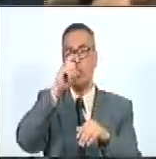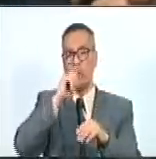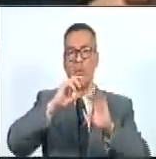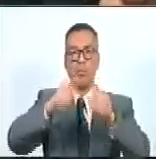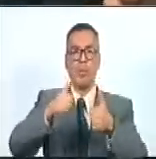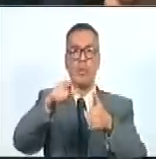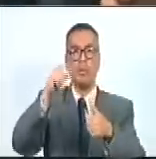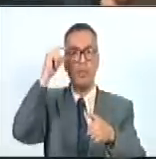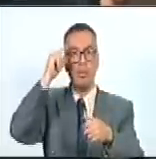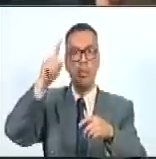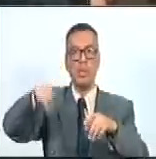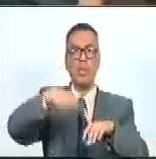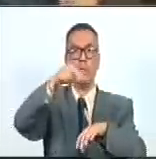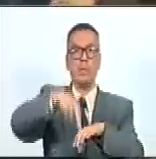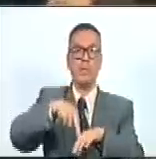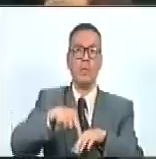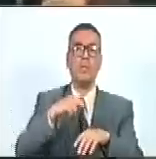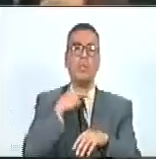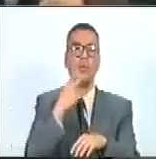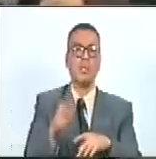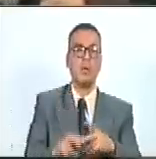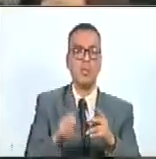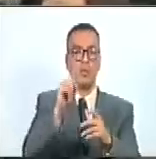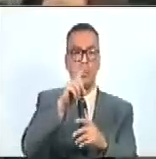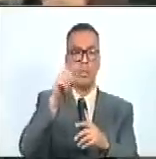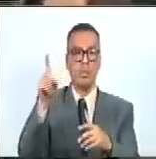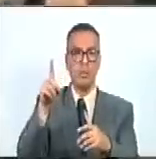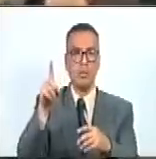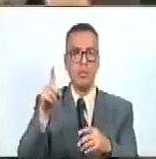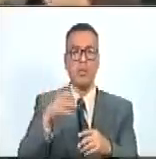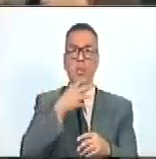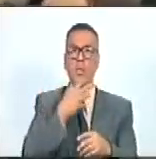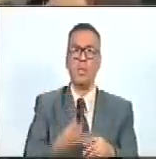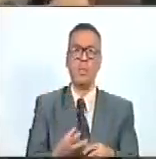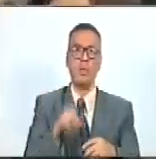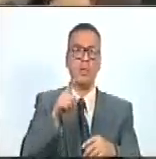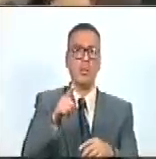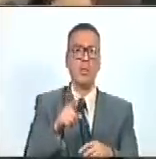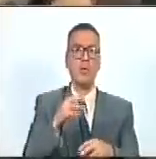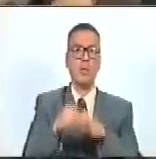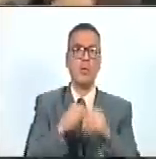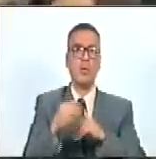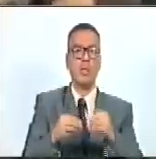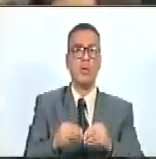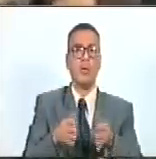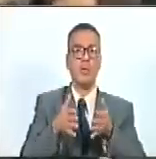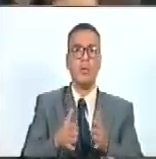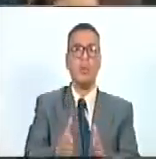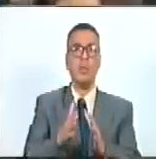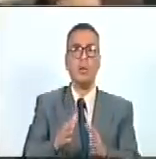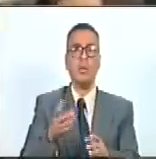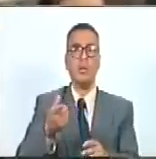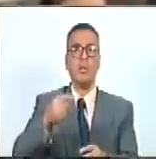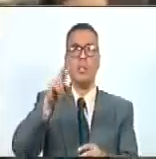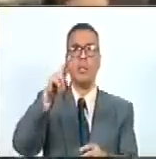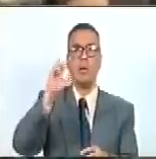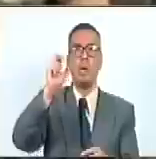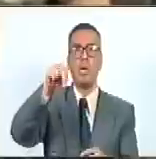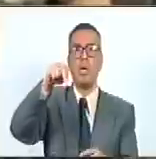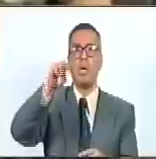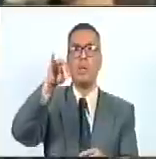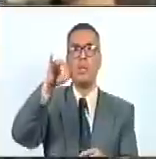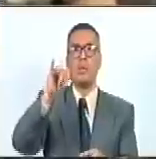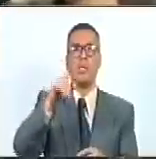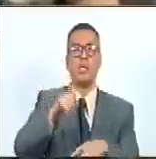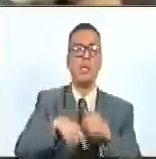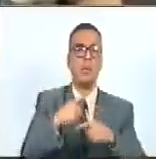No es el Día Nacional del Locutor, reitero, es el 11 de diciembre que se cumple el natalicio de René Tolina, que es el día otorgado para el Día